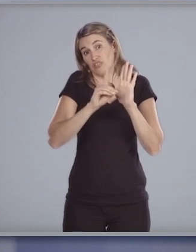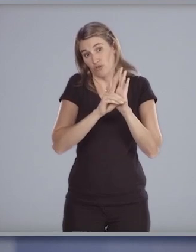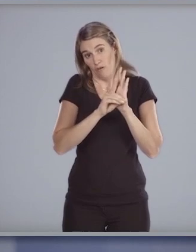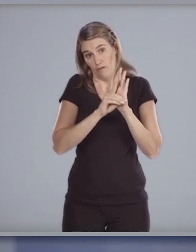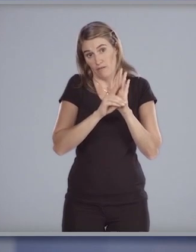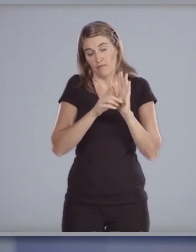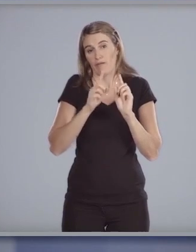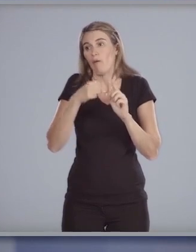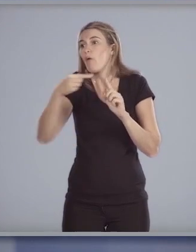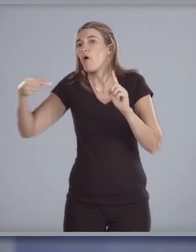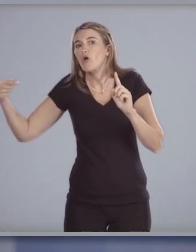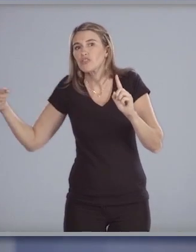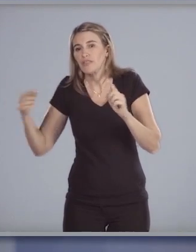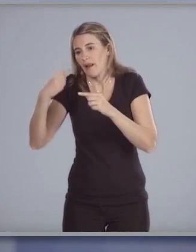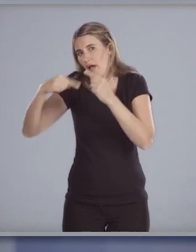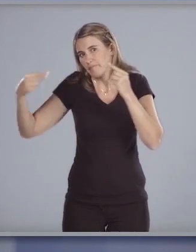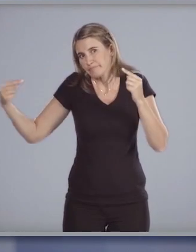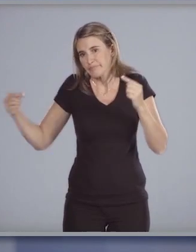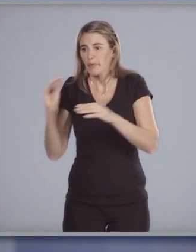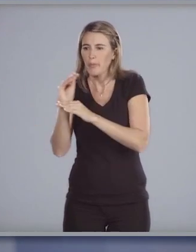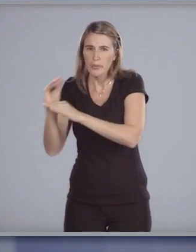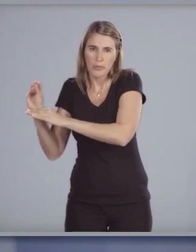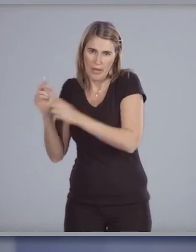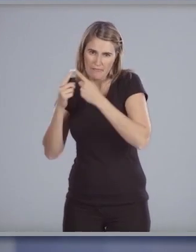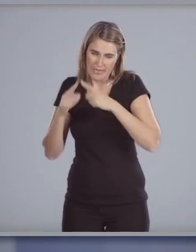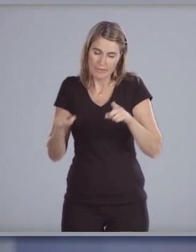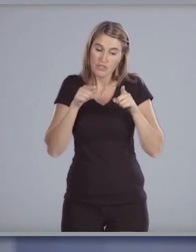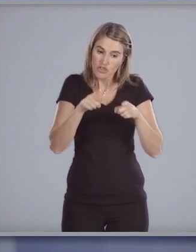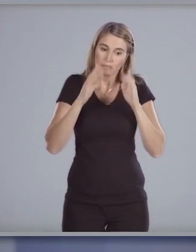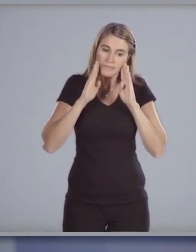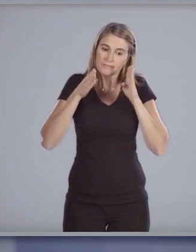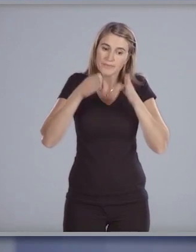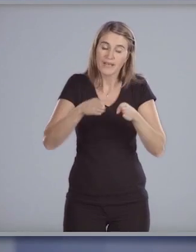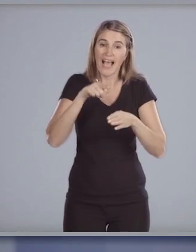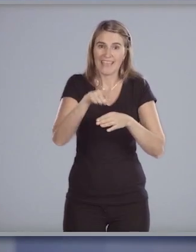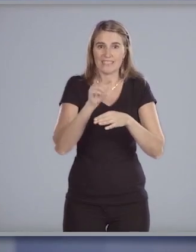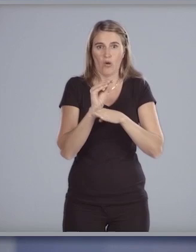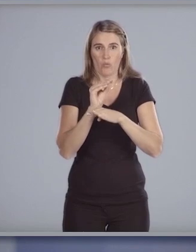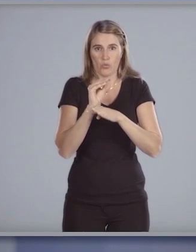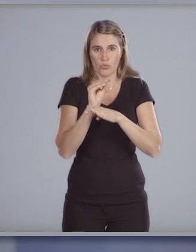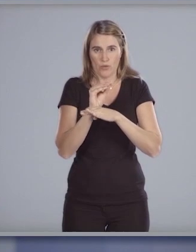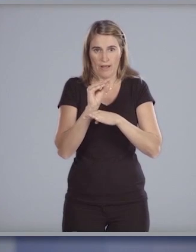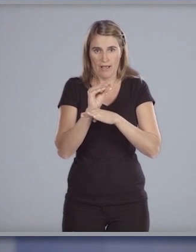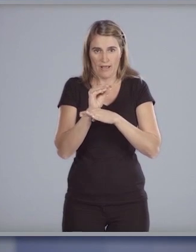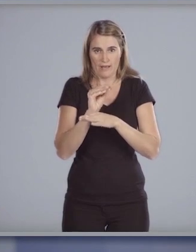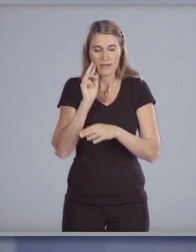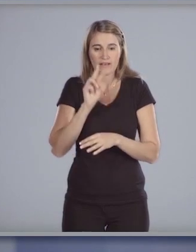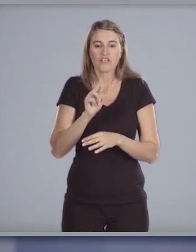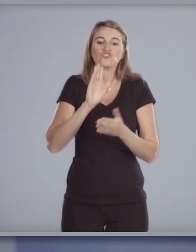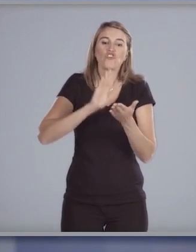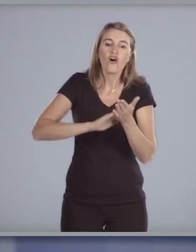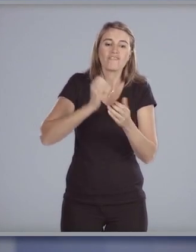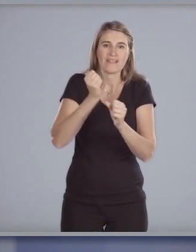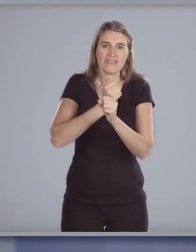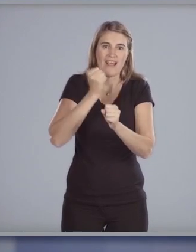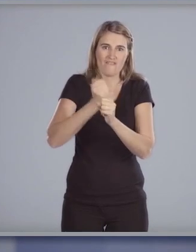sin desmerecer otras manifestaciones de la cultura quiero referirme a la cultura del